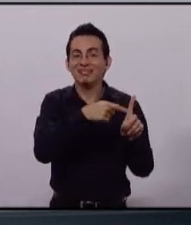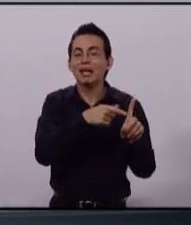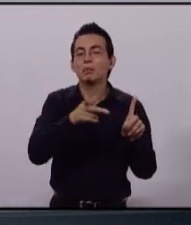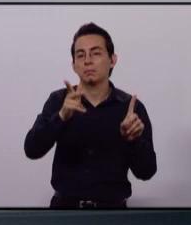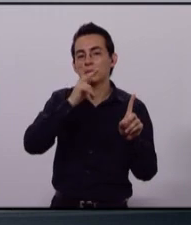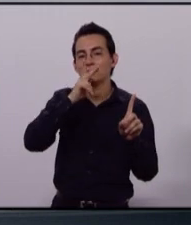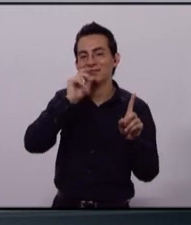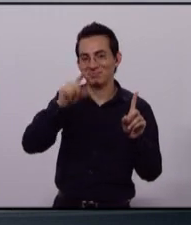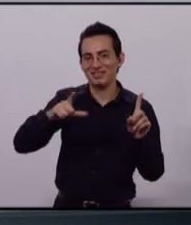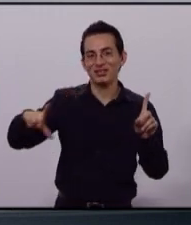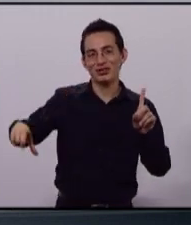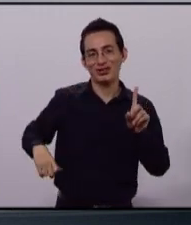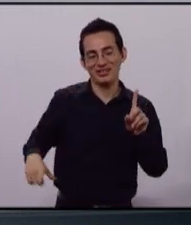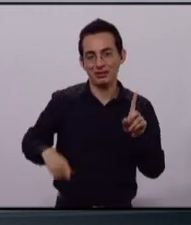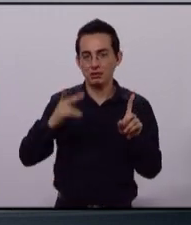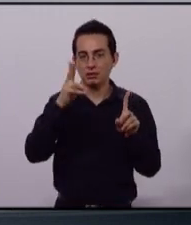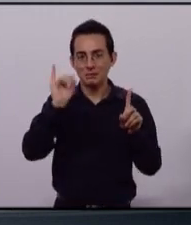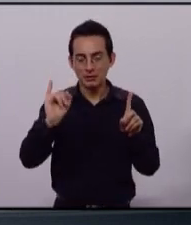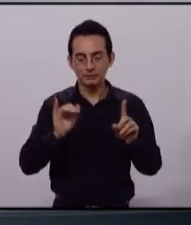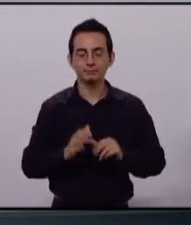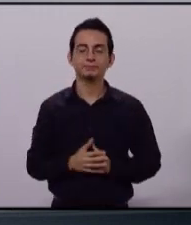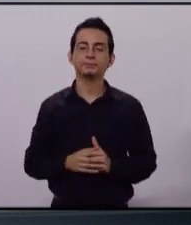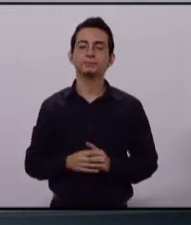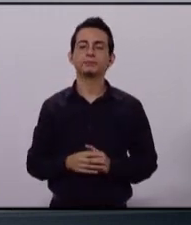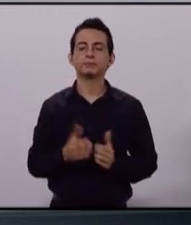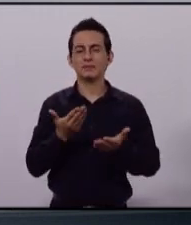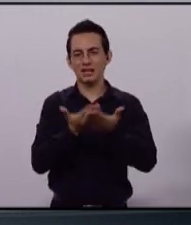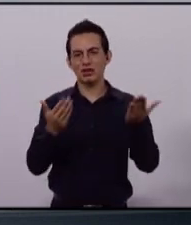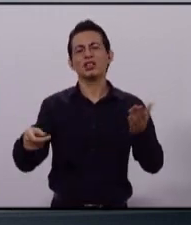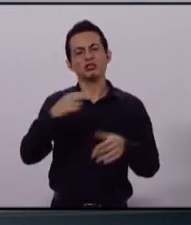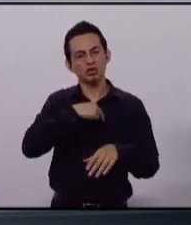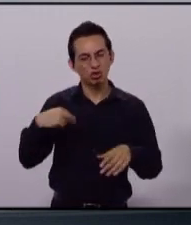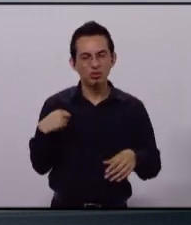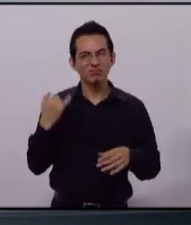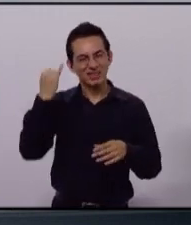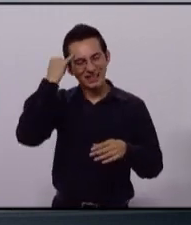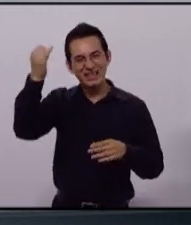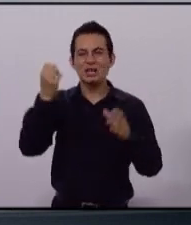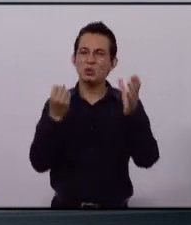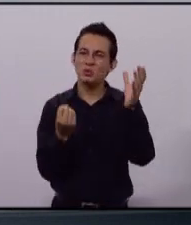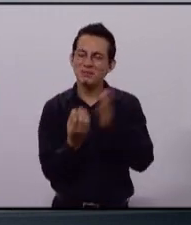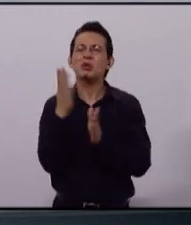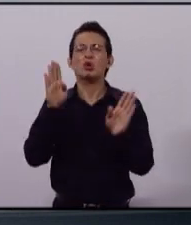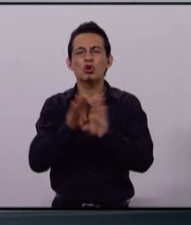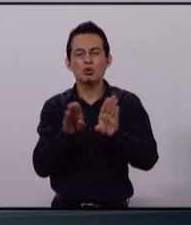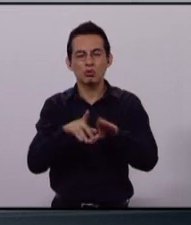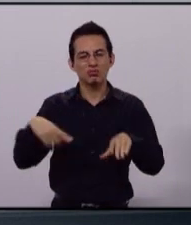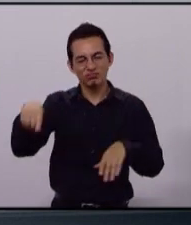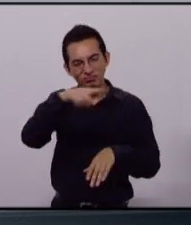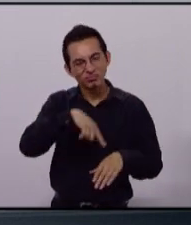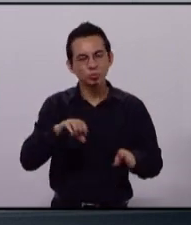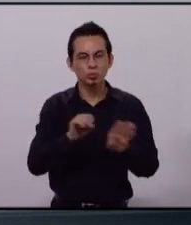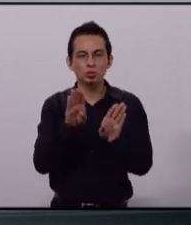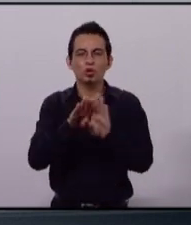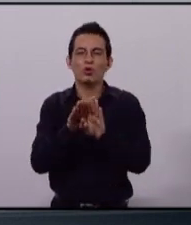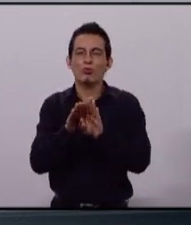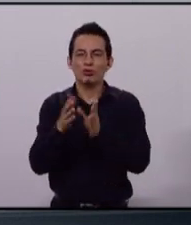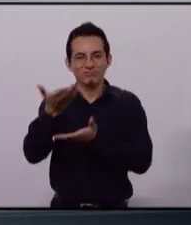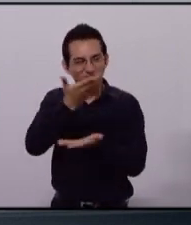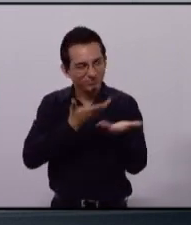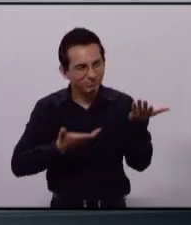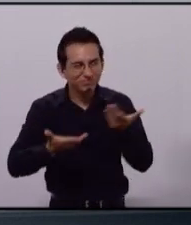gobernador PRIista que tenemos. Además de combatir la corrupción, nosotros proponemos un modelo metropolitano. No